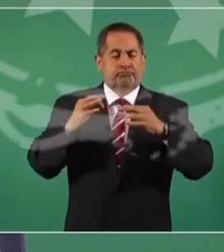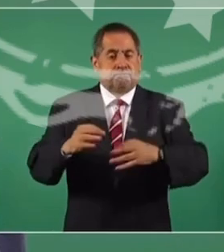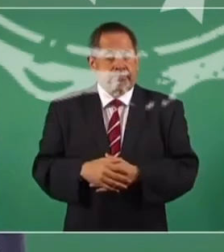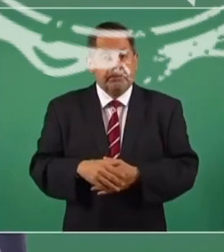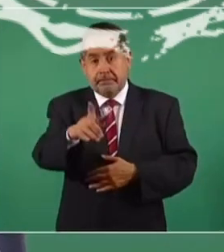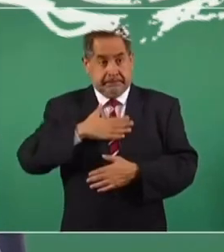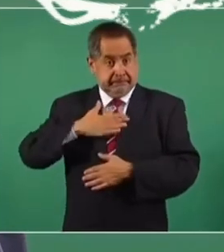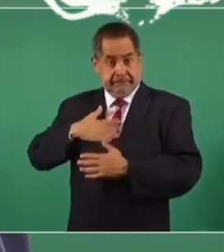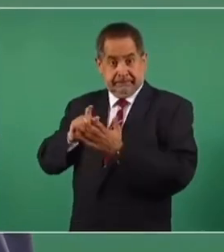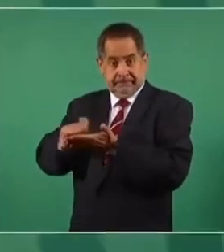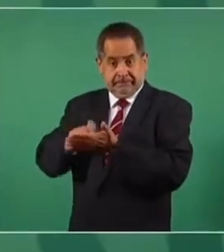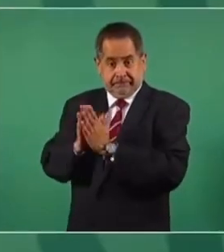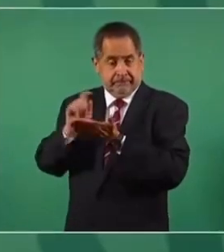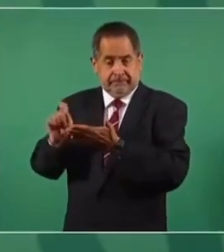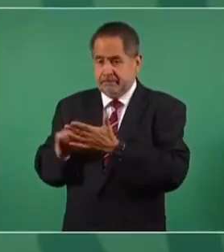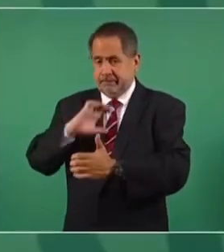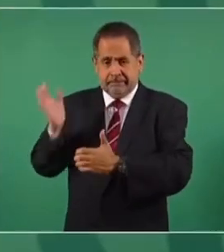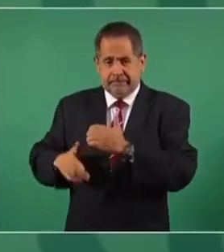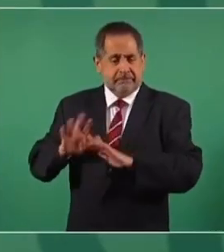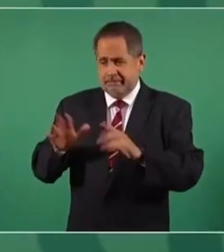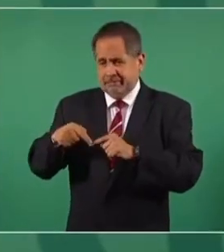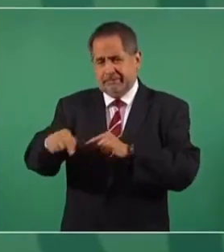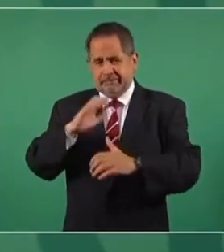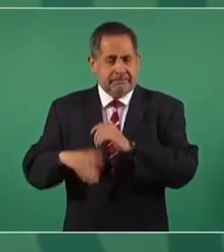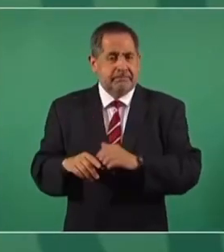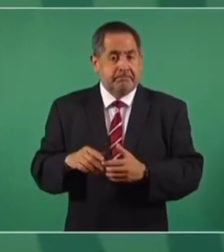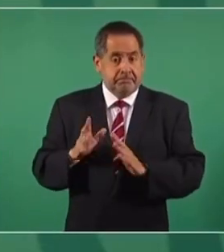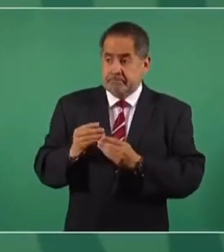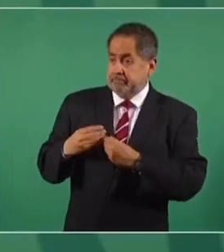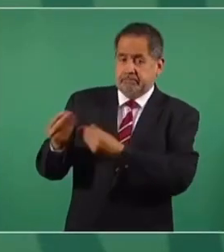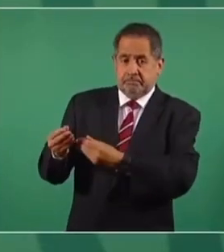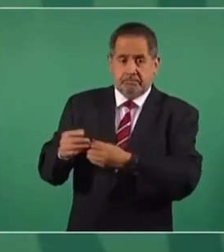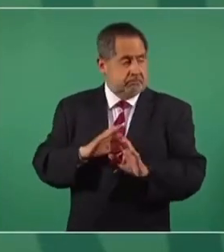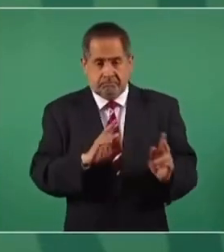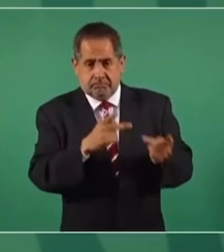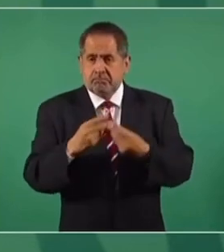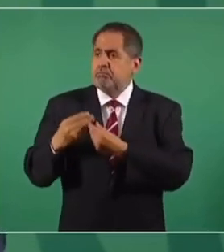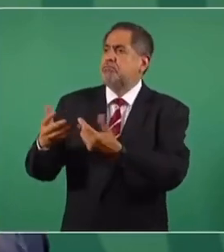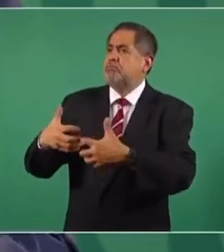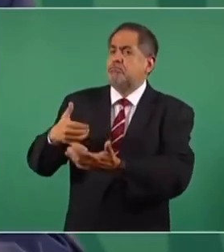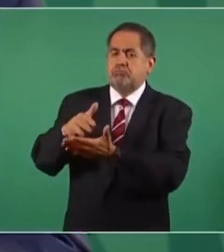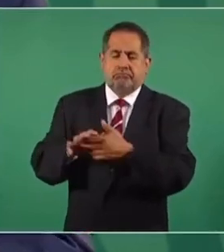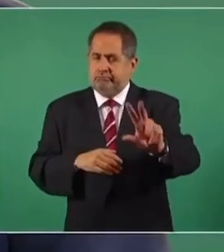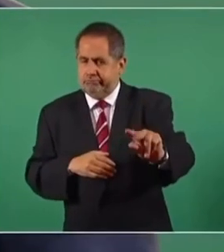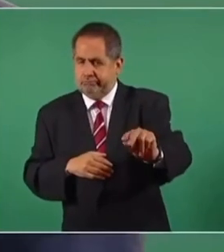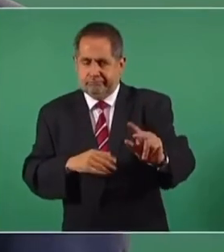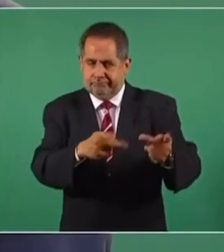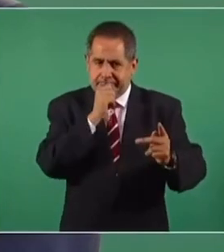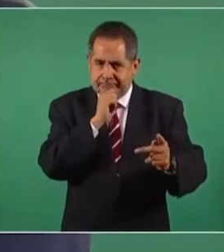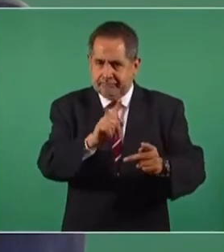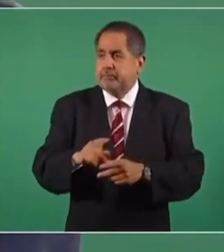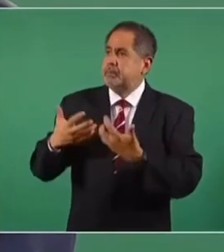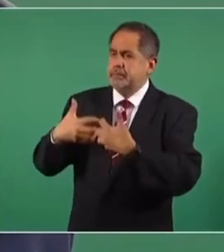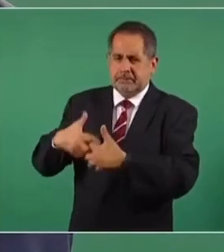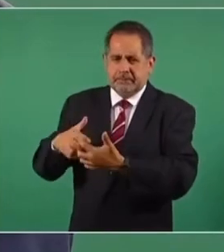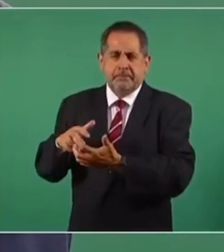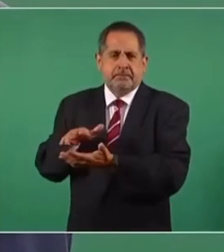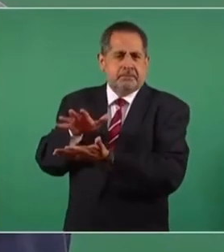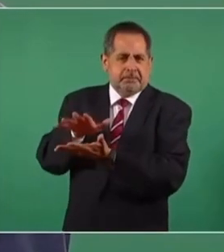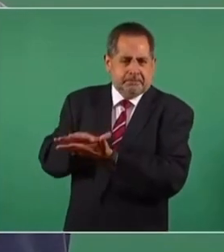Ya tengo el libro terminado, ya está en la editorial, lo van a empezar a